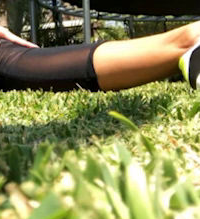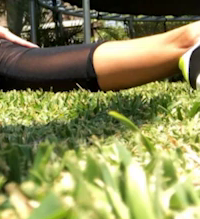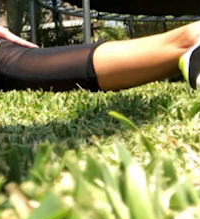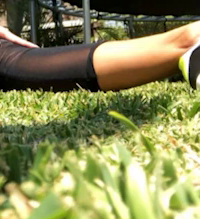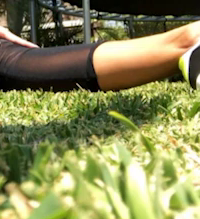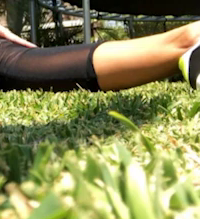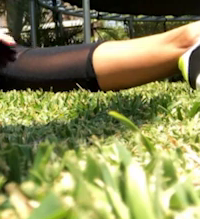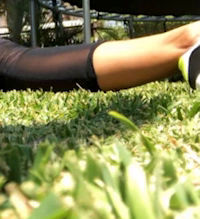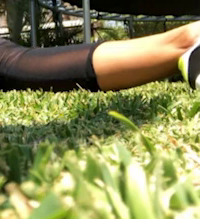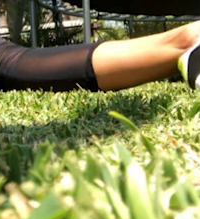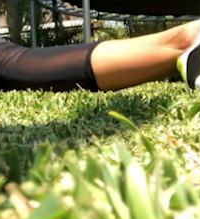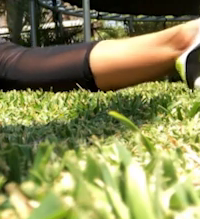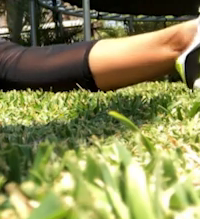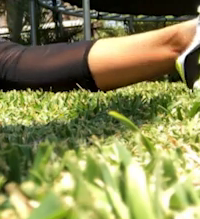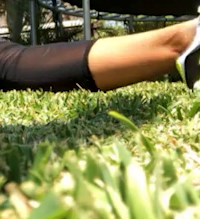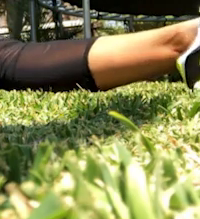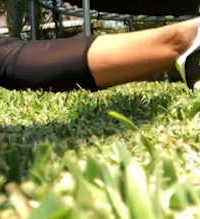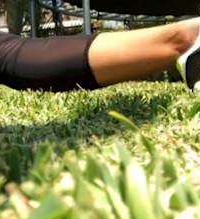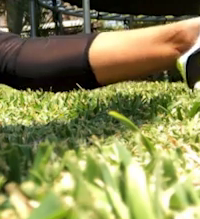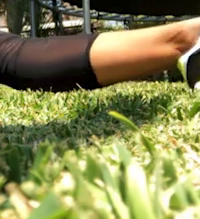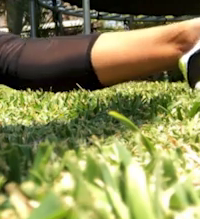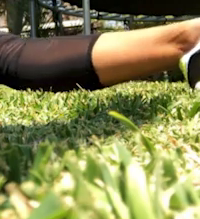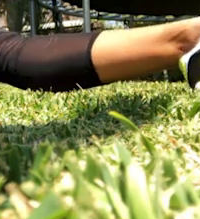ahora sí, otra vez vamos hacia adelante.